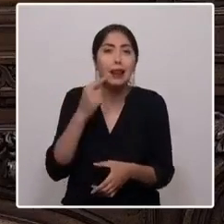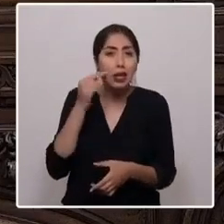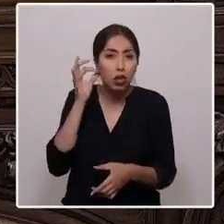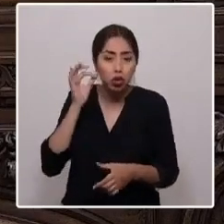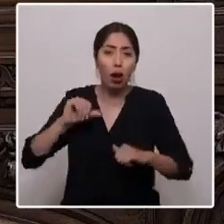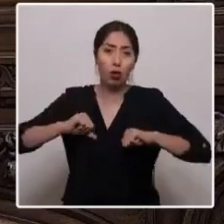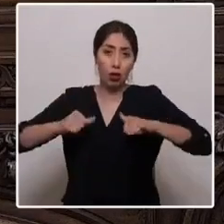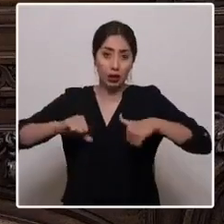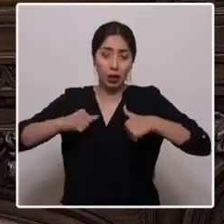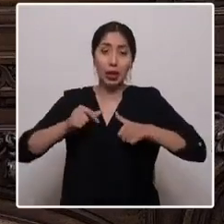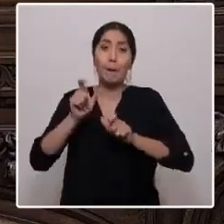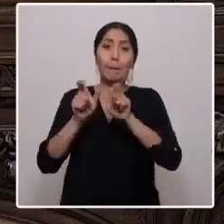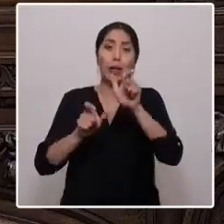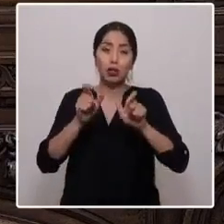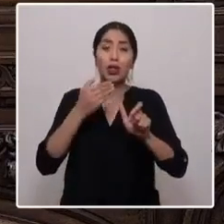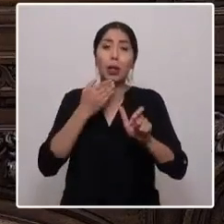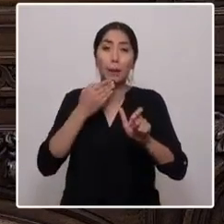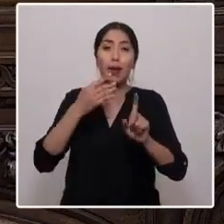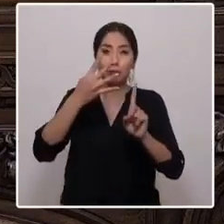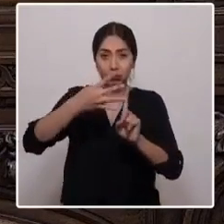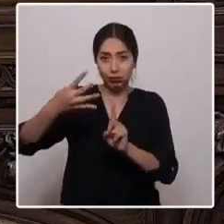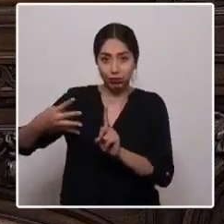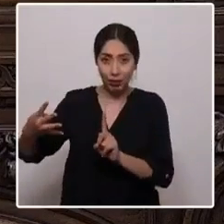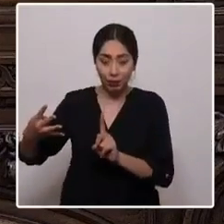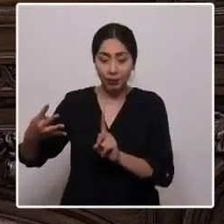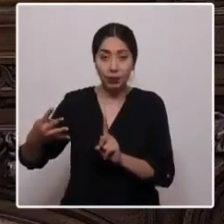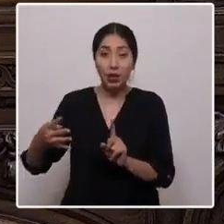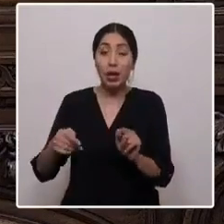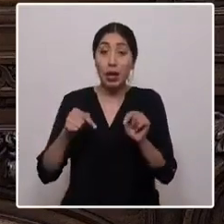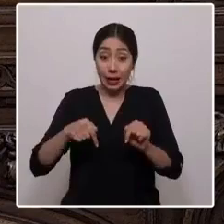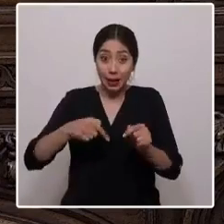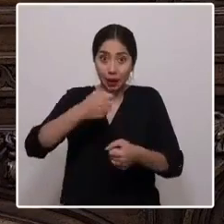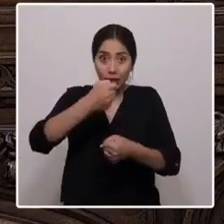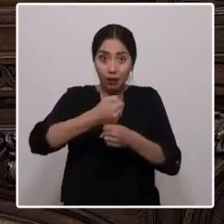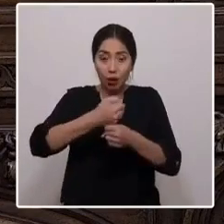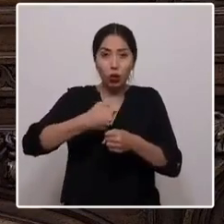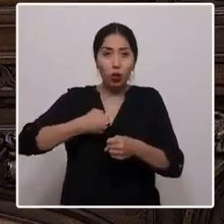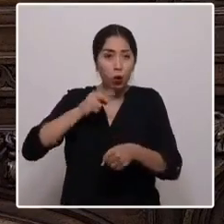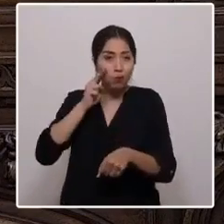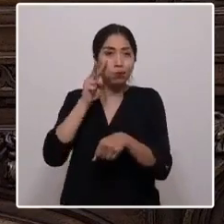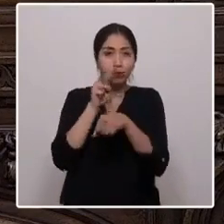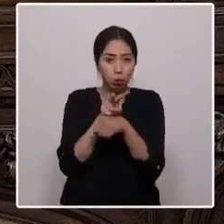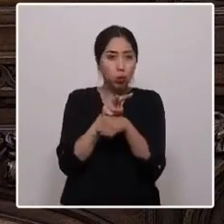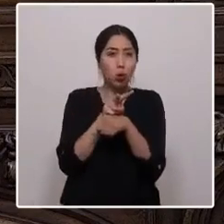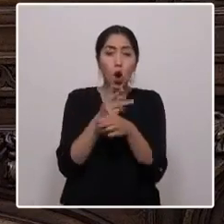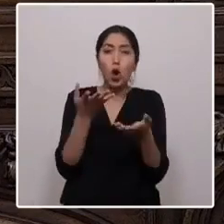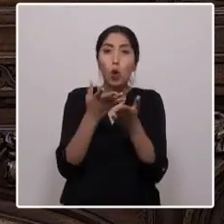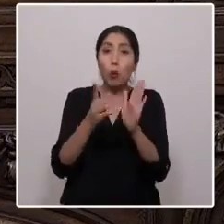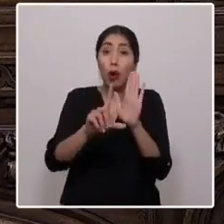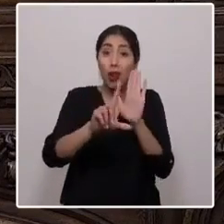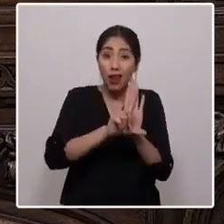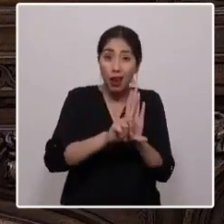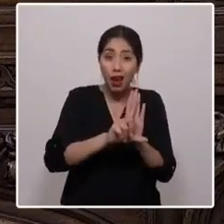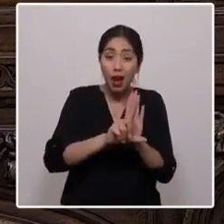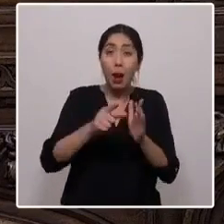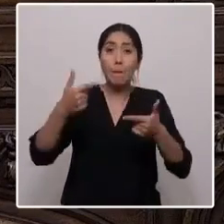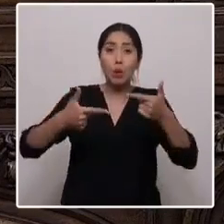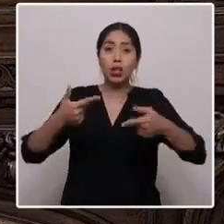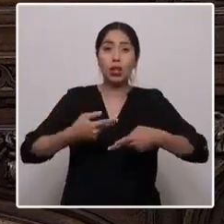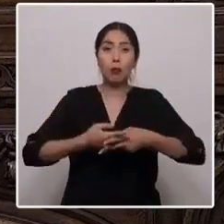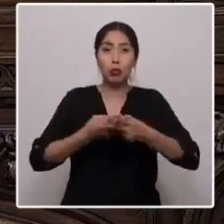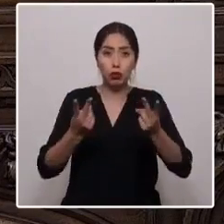diversidad de sexo genéricas. En este trabajo he sido testigo de cómo las leyes, las políticas públicas y la actual